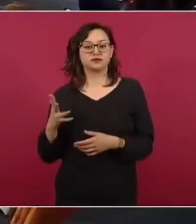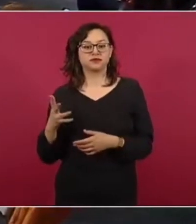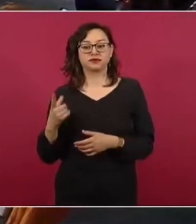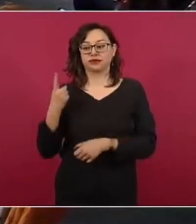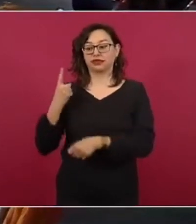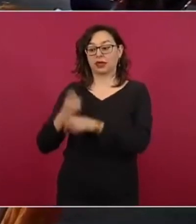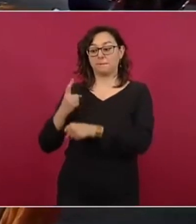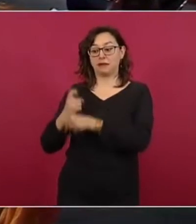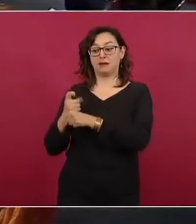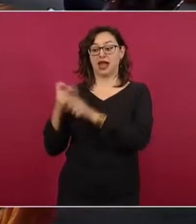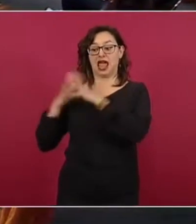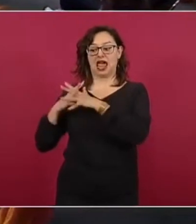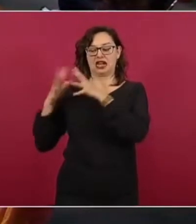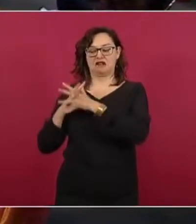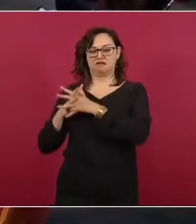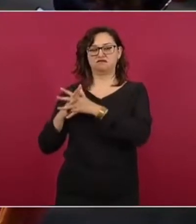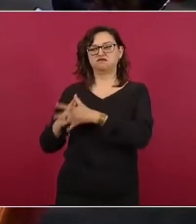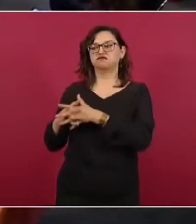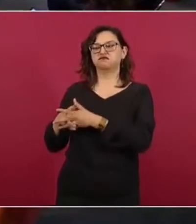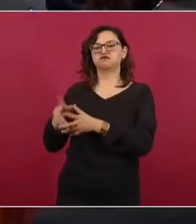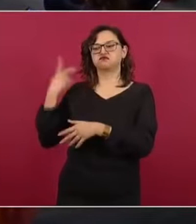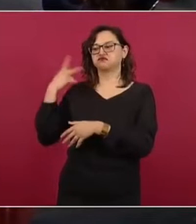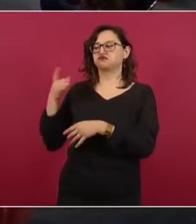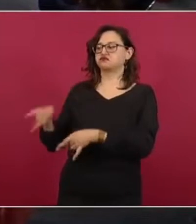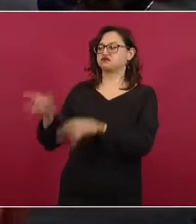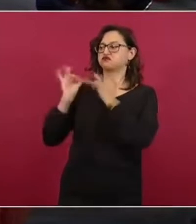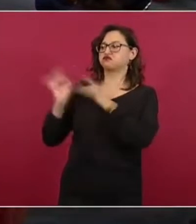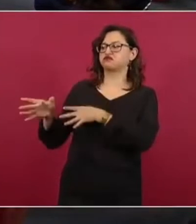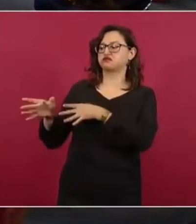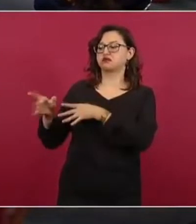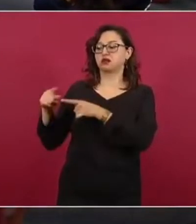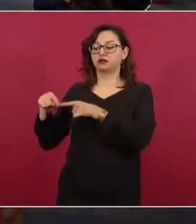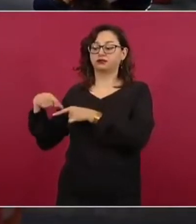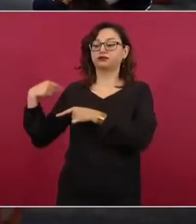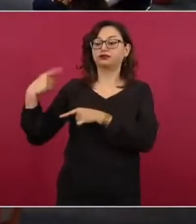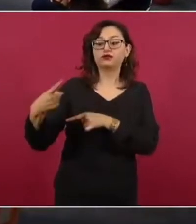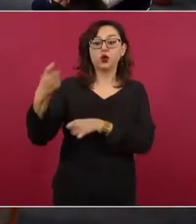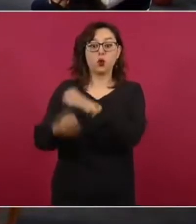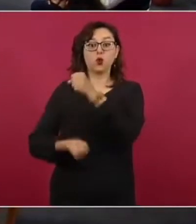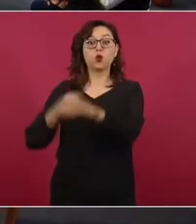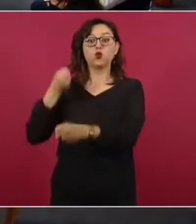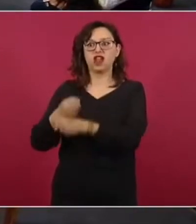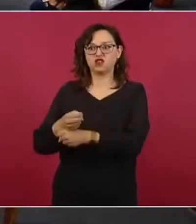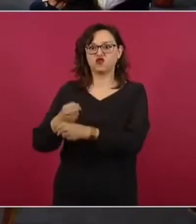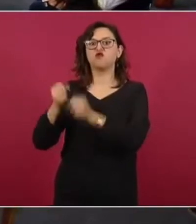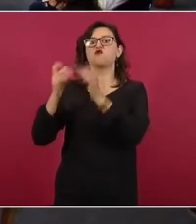batalla a otra. Y eso le dio tiempo al presidente Juárez